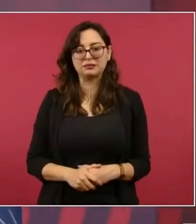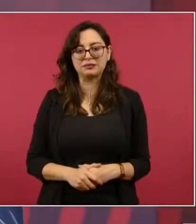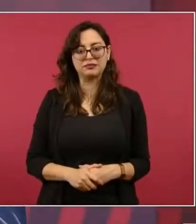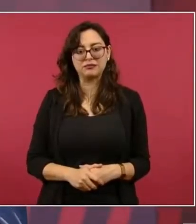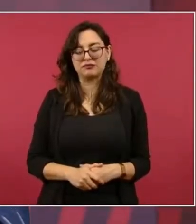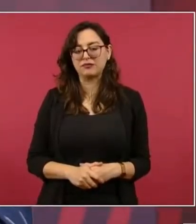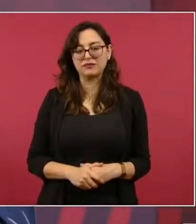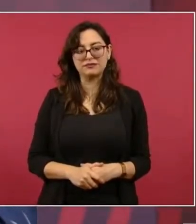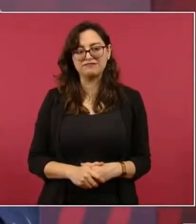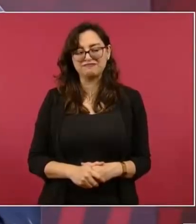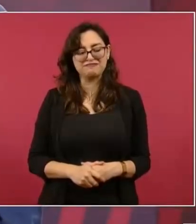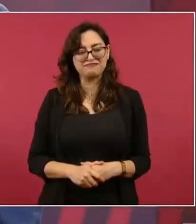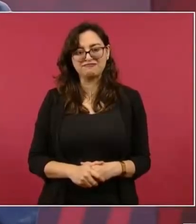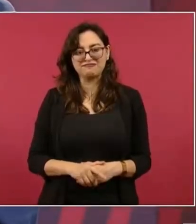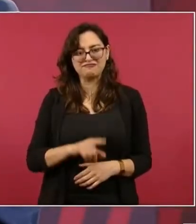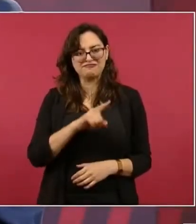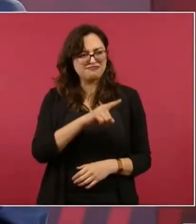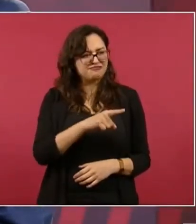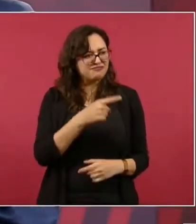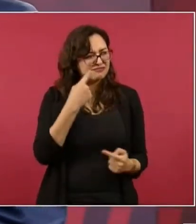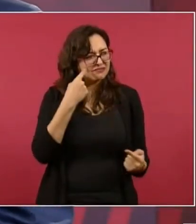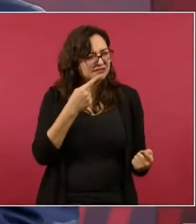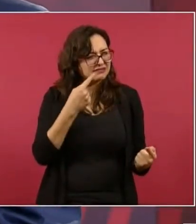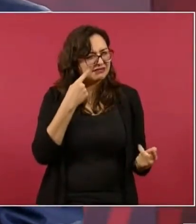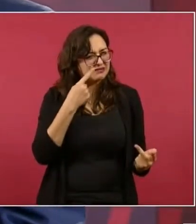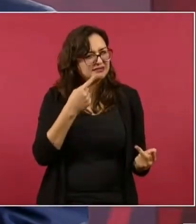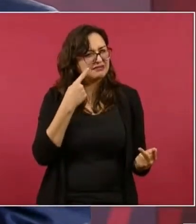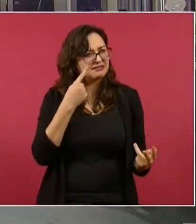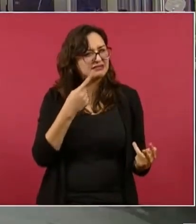todo es corrupción